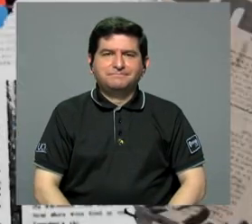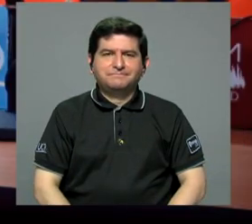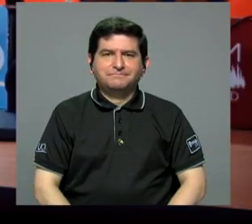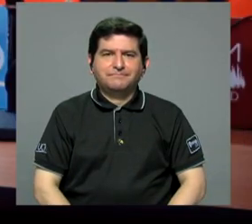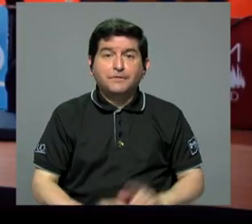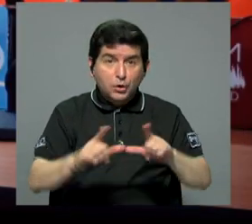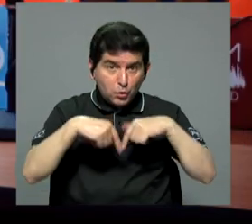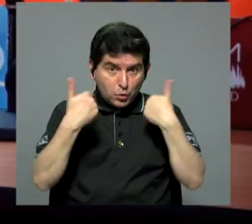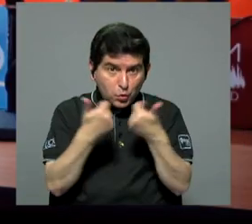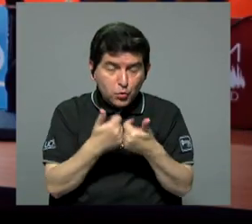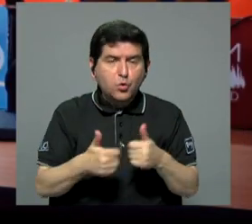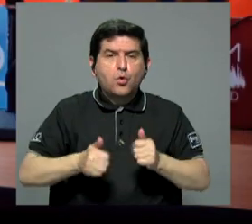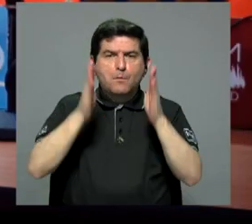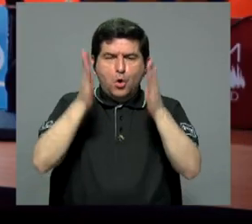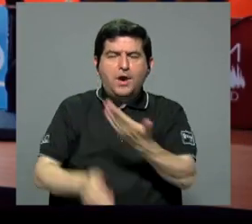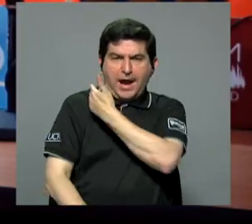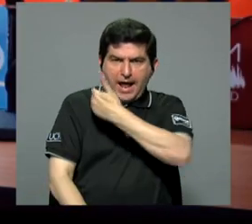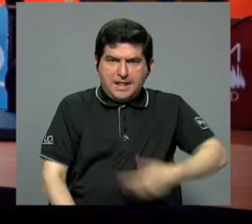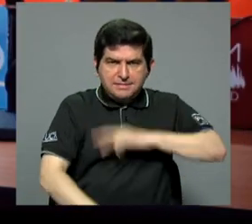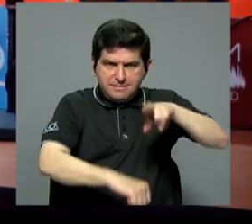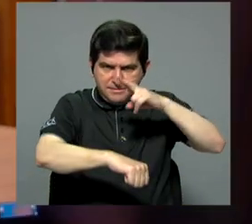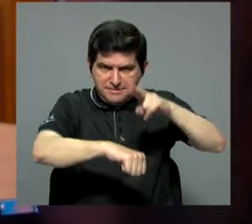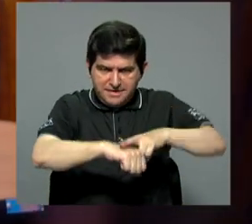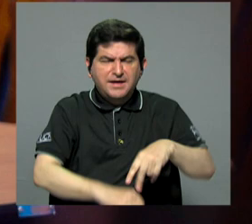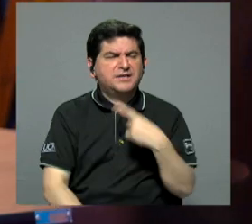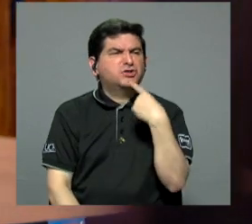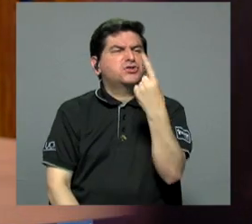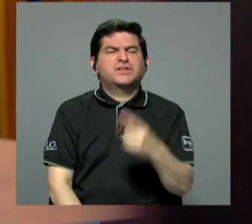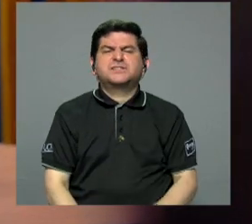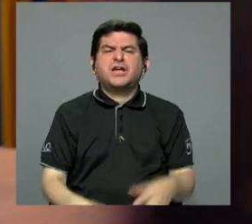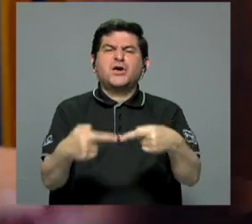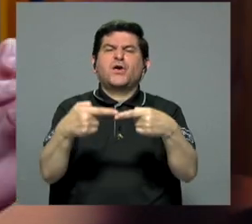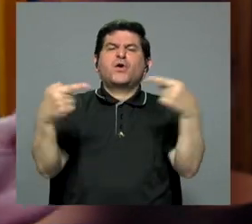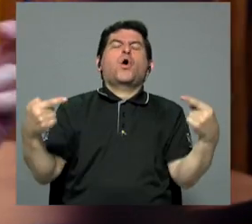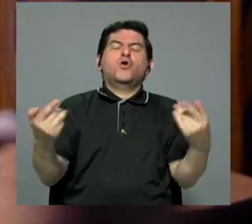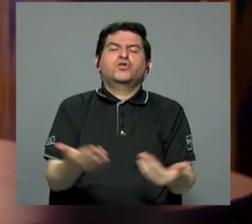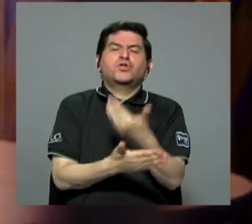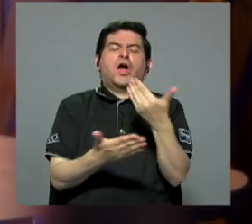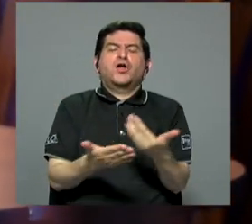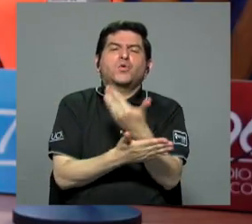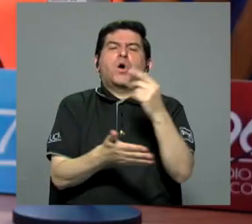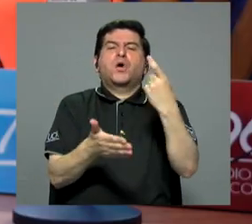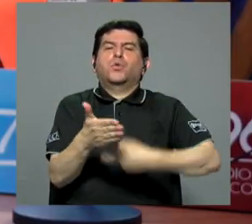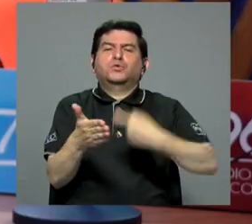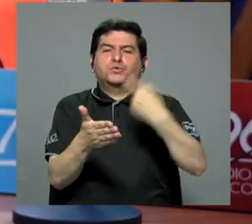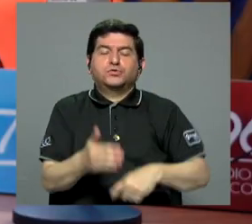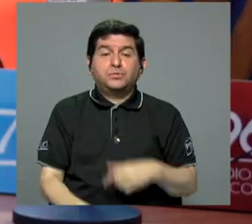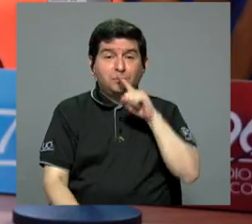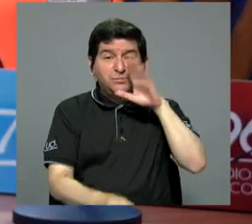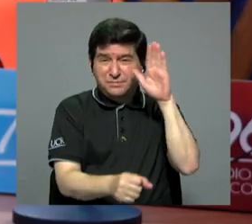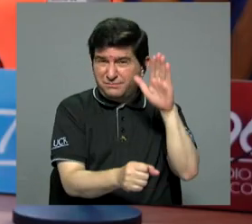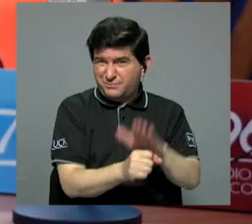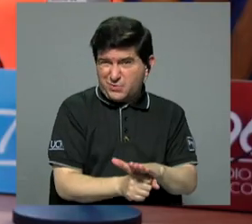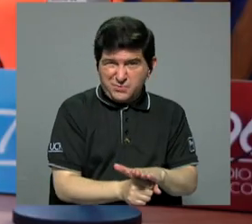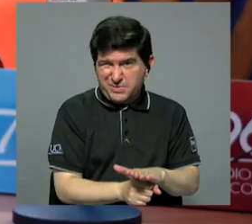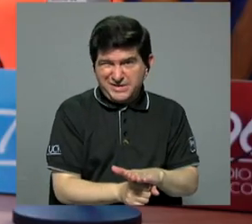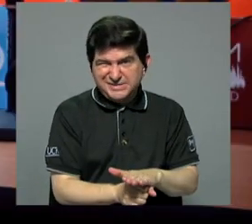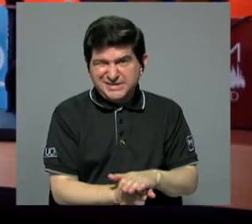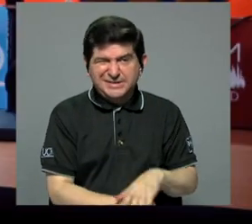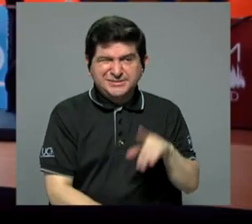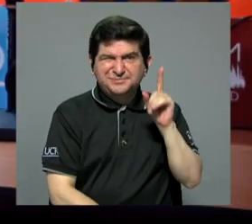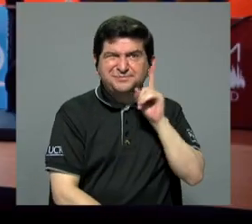Un grupo de aspirantes a la presidencia de la República ha dicho que se opone a nuevos impuestos. Esa promesa es